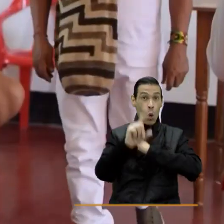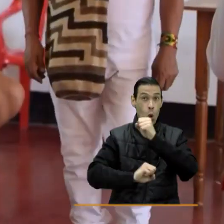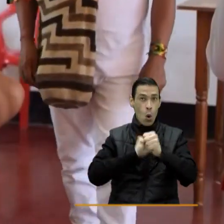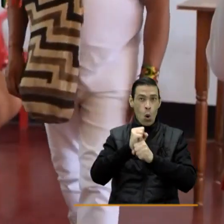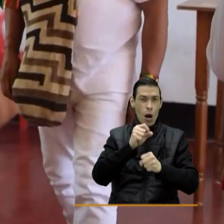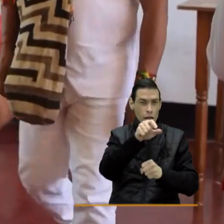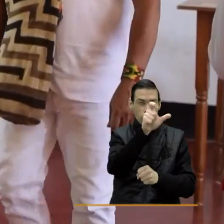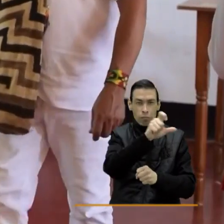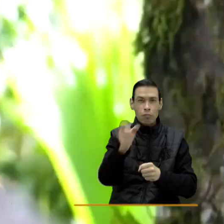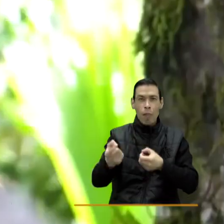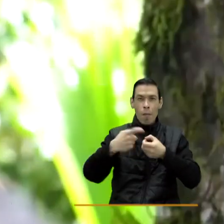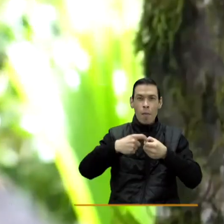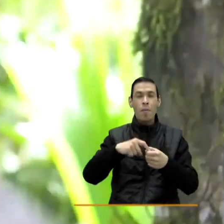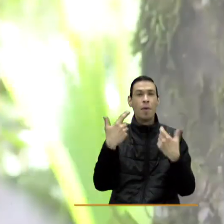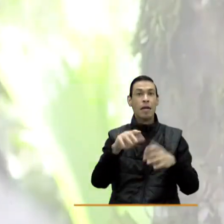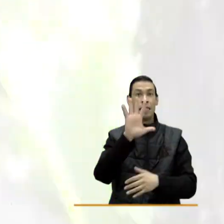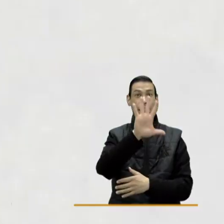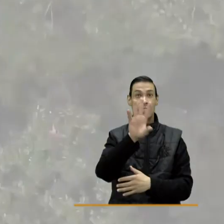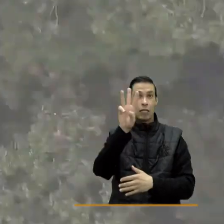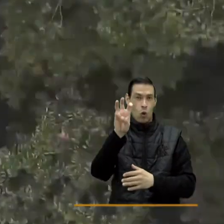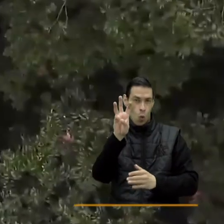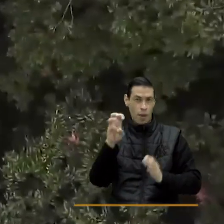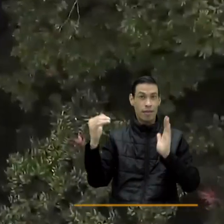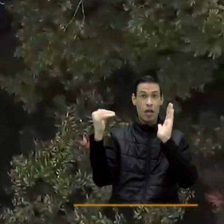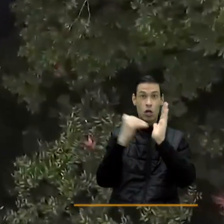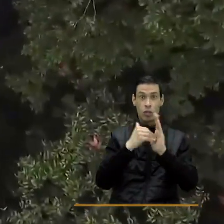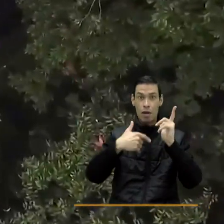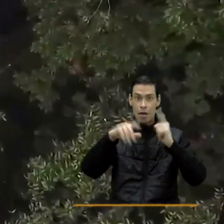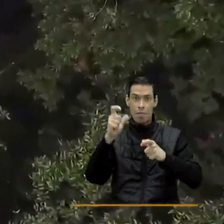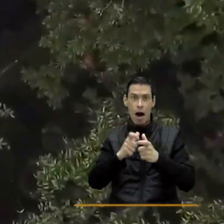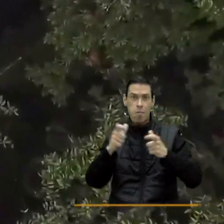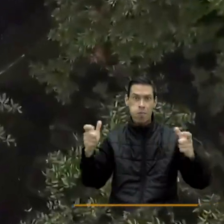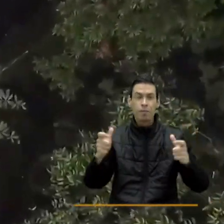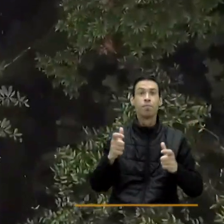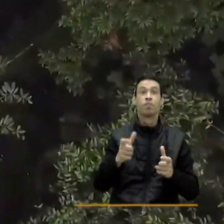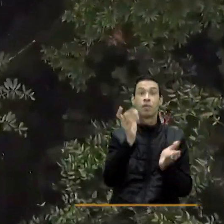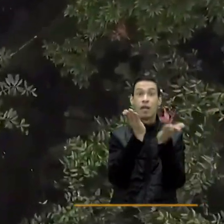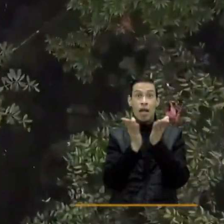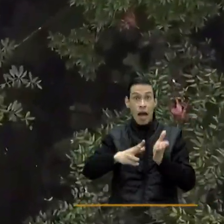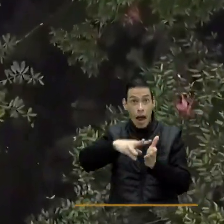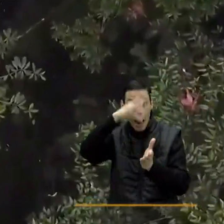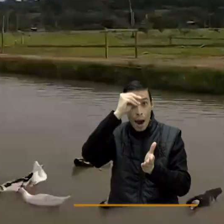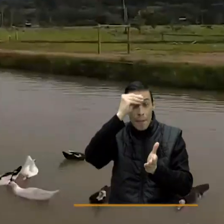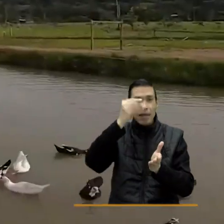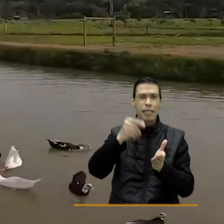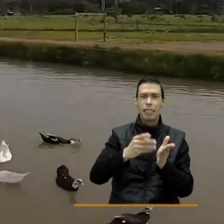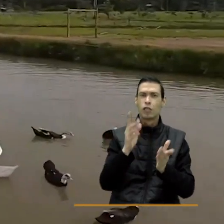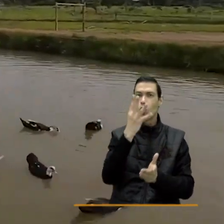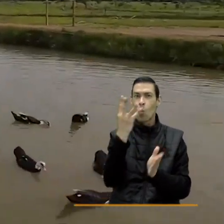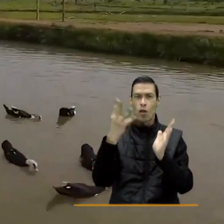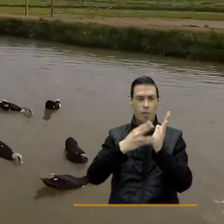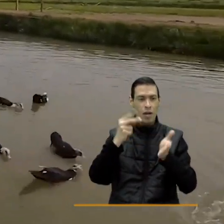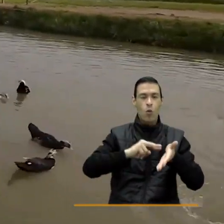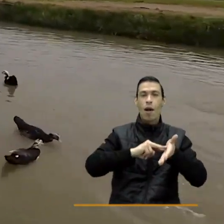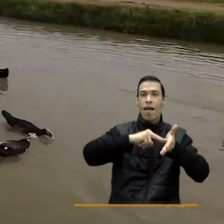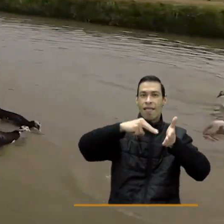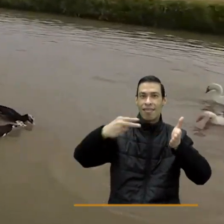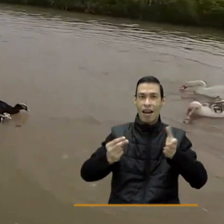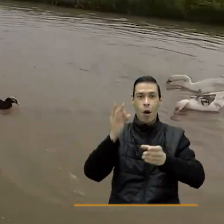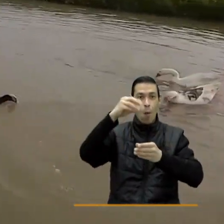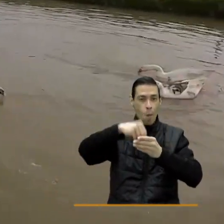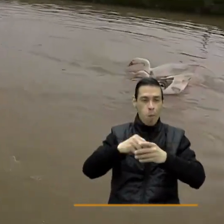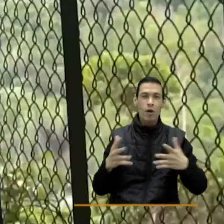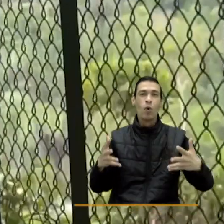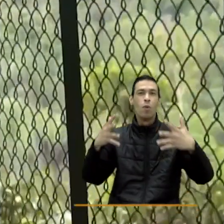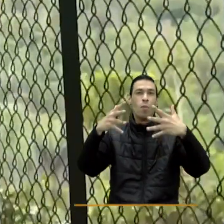anualmente más de 58.000 personas en formación complementaria, 4.000 aprendices en formación técnica del programa